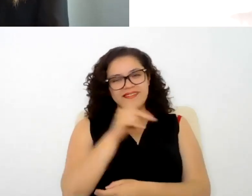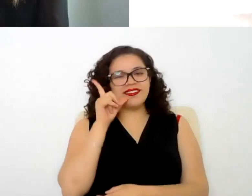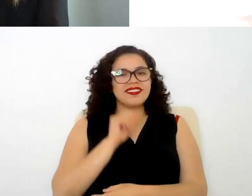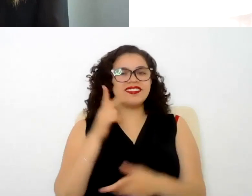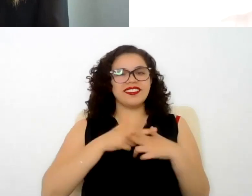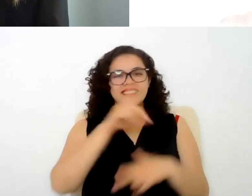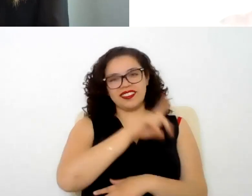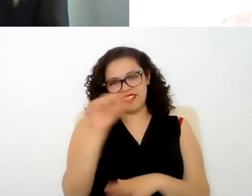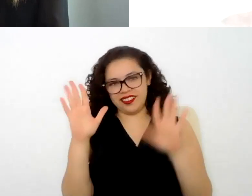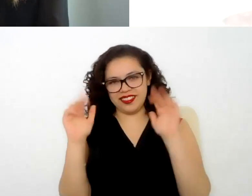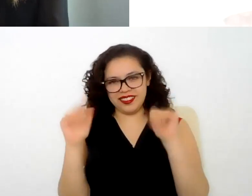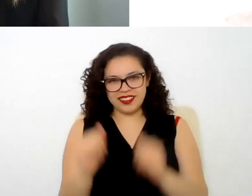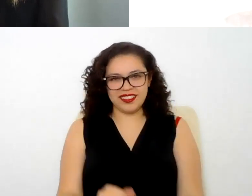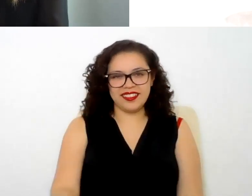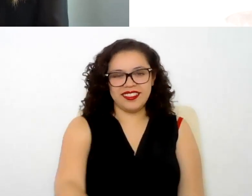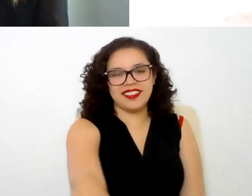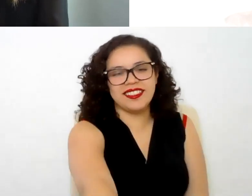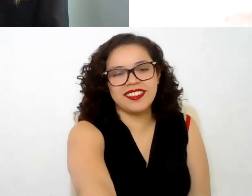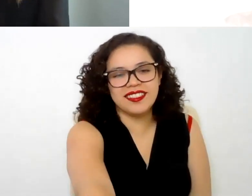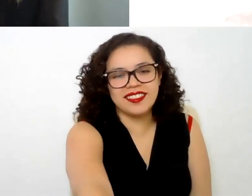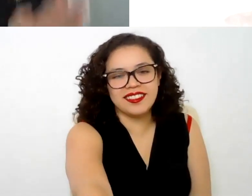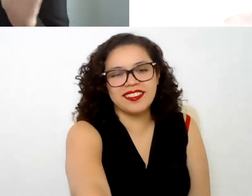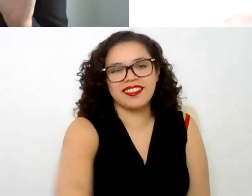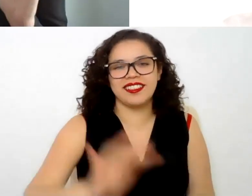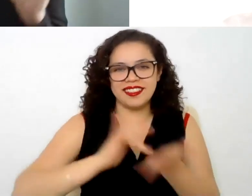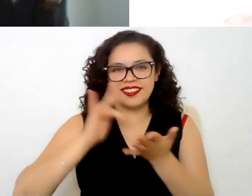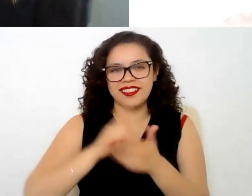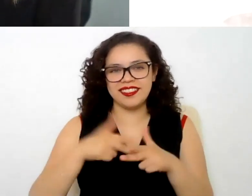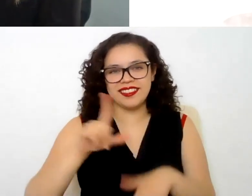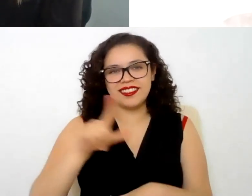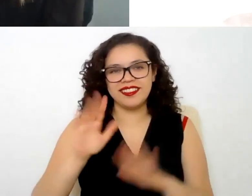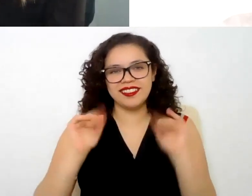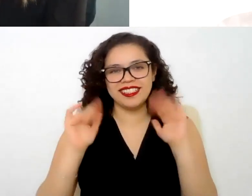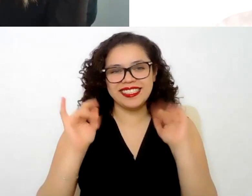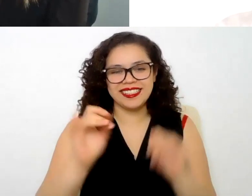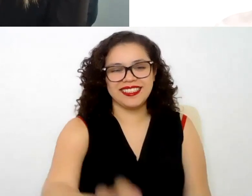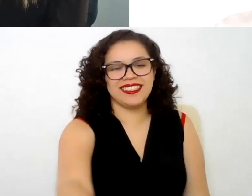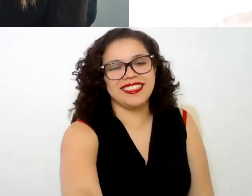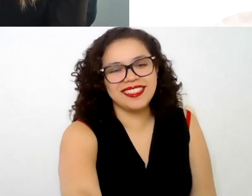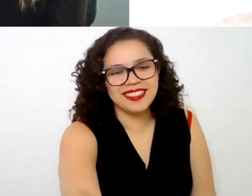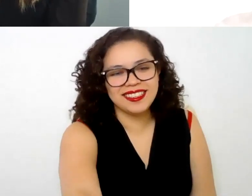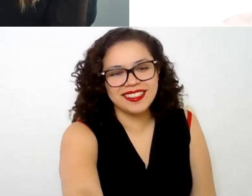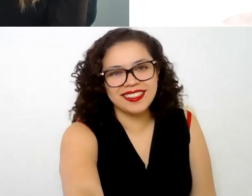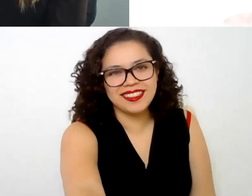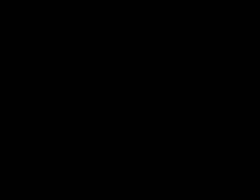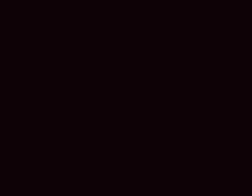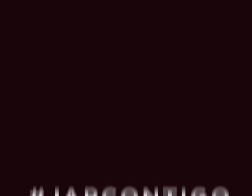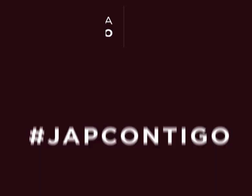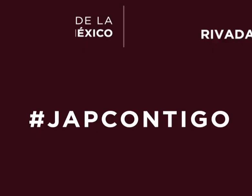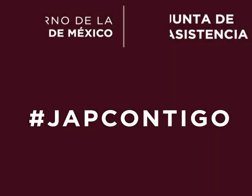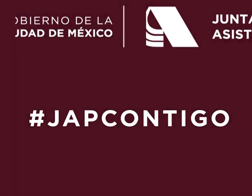hasta luego gracias hasta luego gracias hasta luego